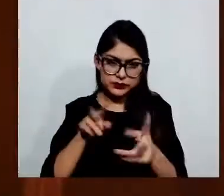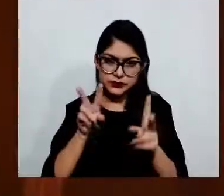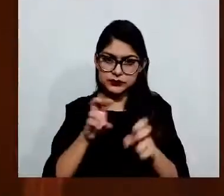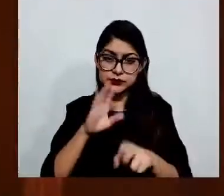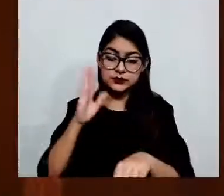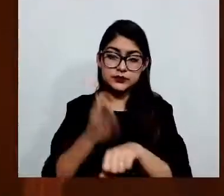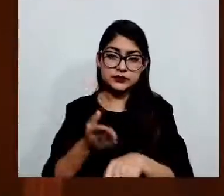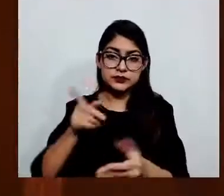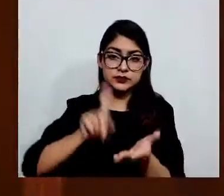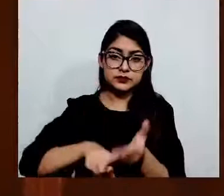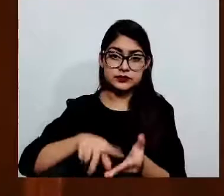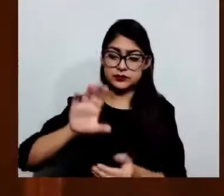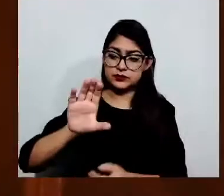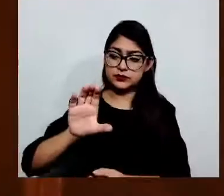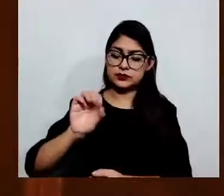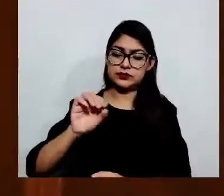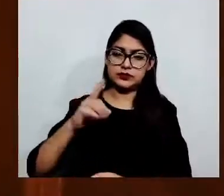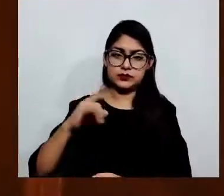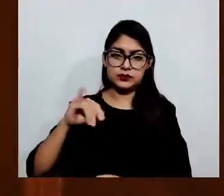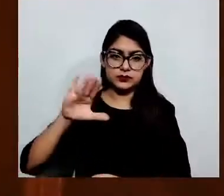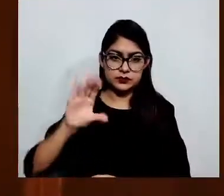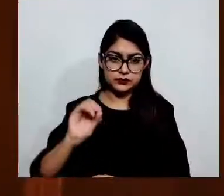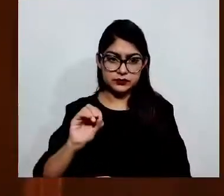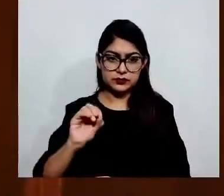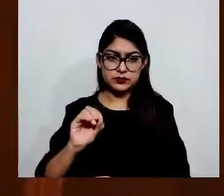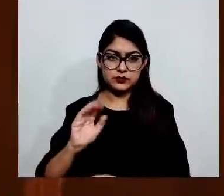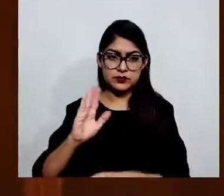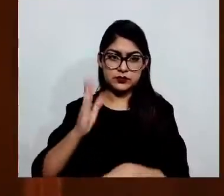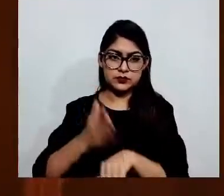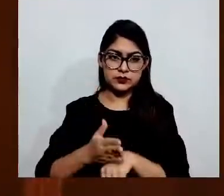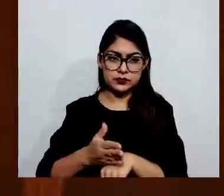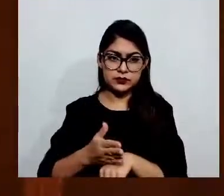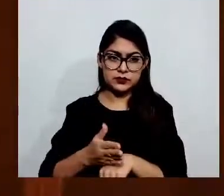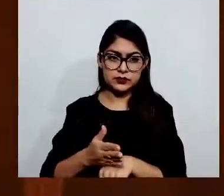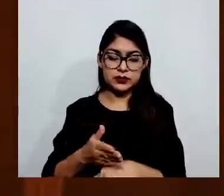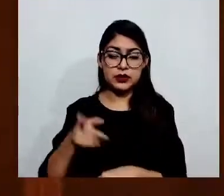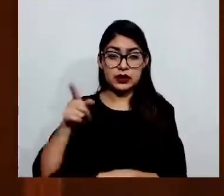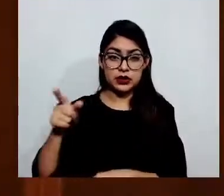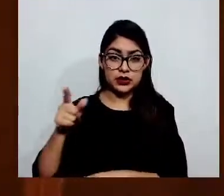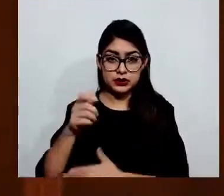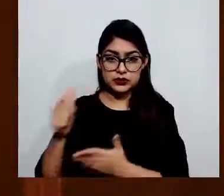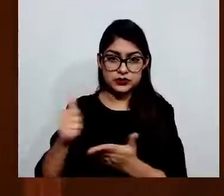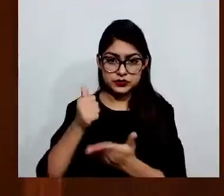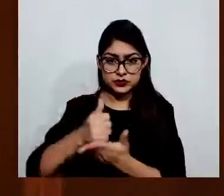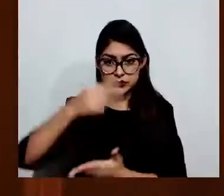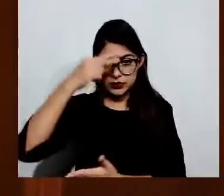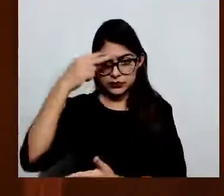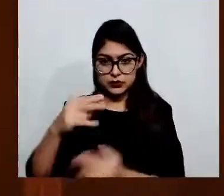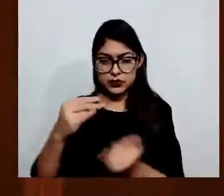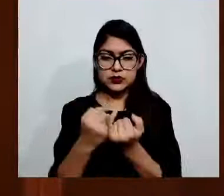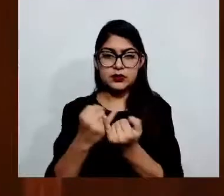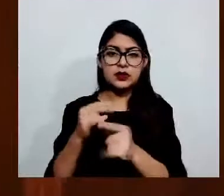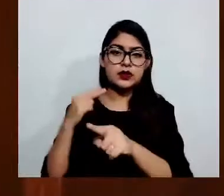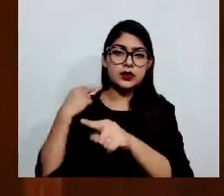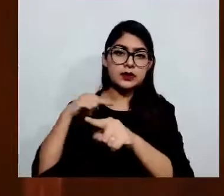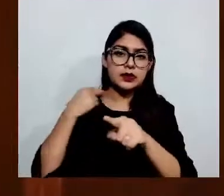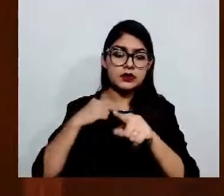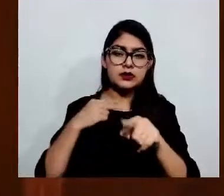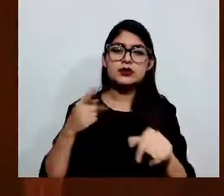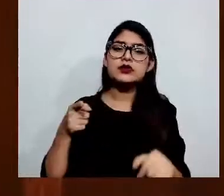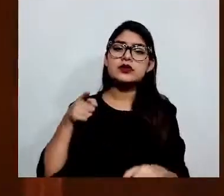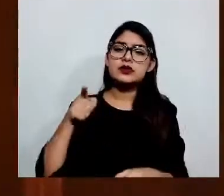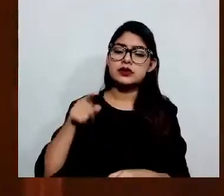Distrito Federal, hoy Ciudad de México y de Veracruz, la Suprema Corte de Justicia de la Nación, declaró